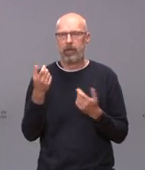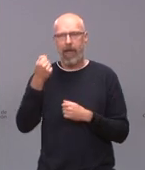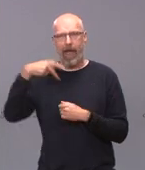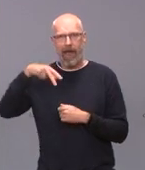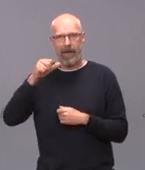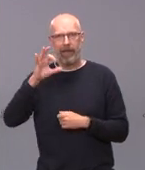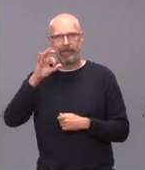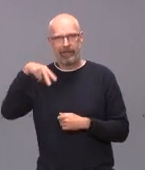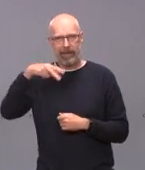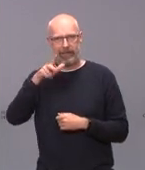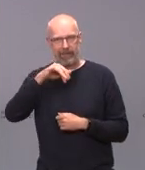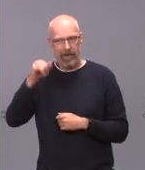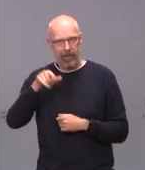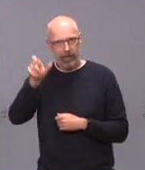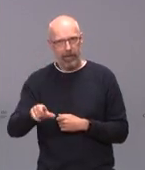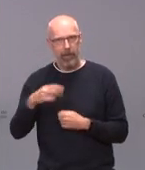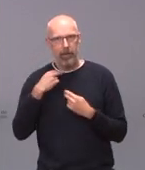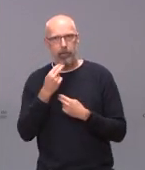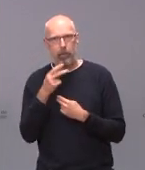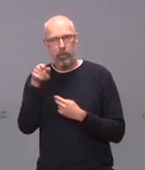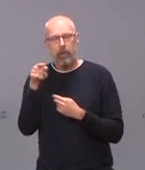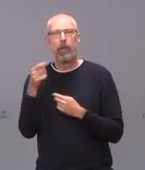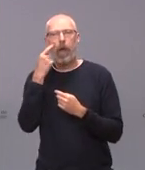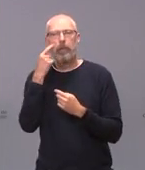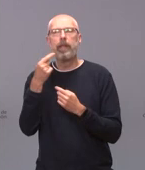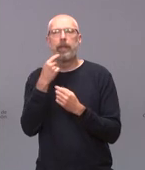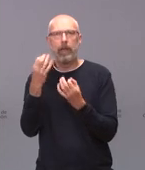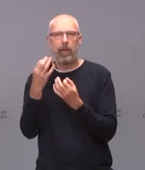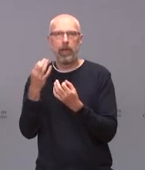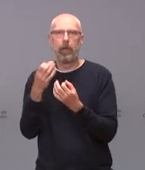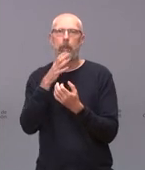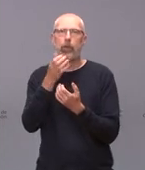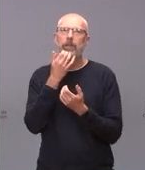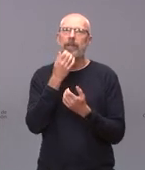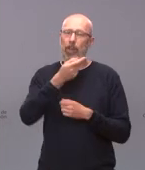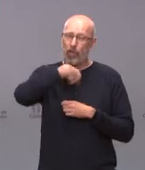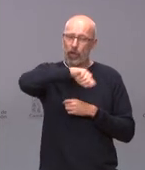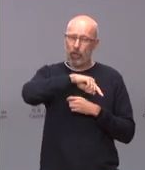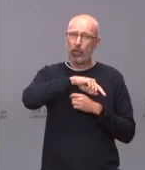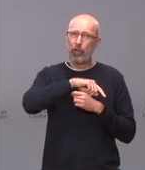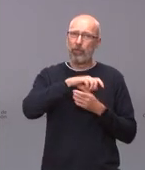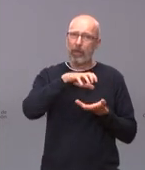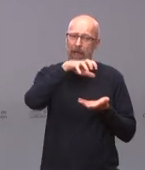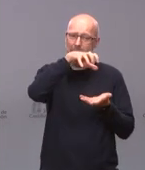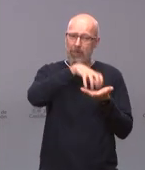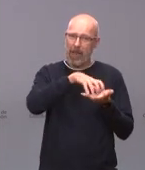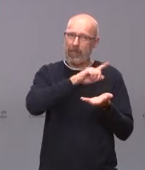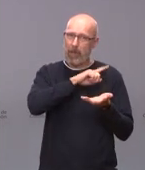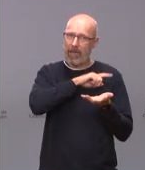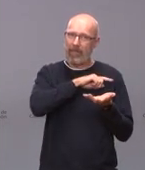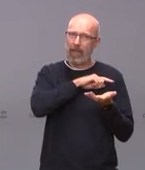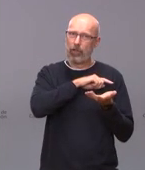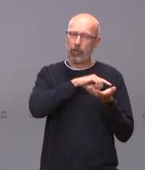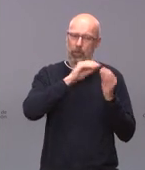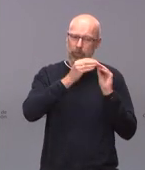sobre este asunto de que ahora ya nosotros presentemos a los fondos europeos una base militar oiga esto es de aurora o